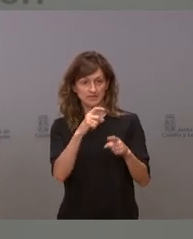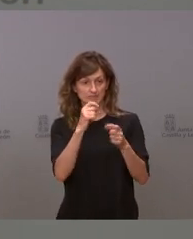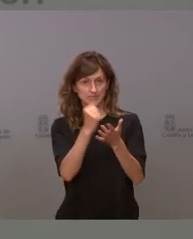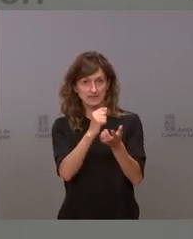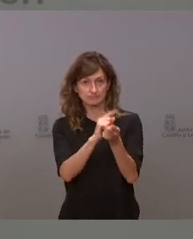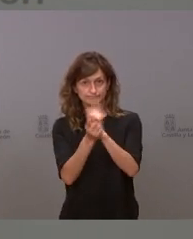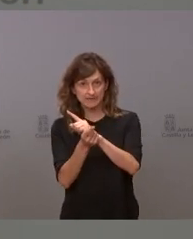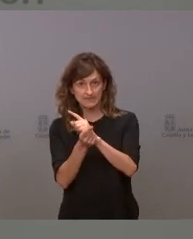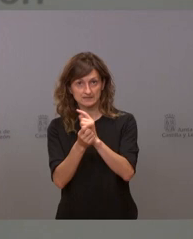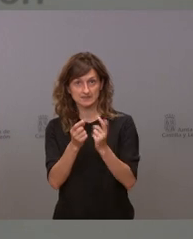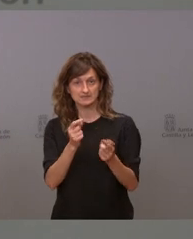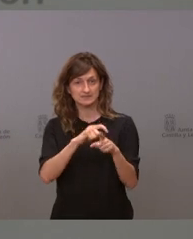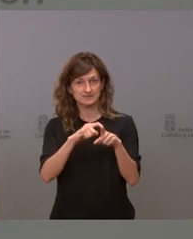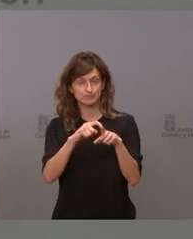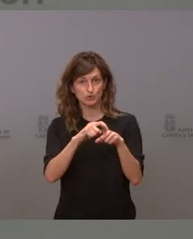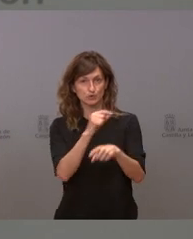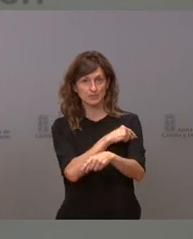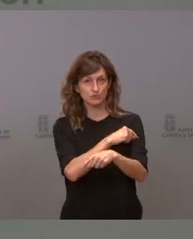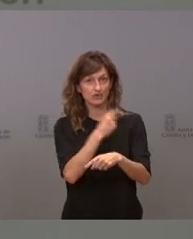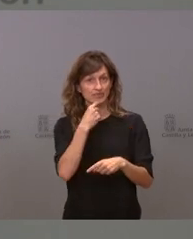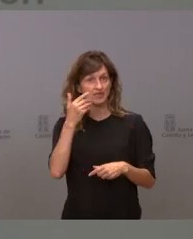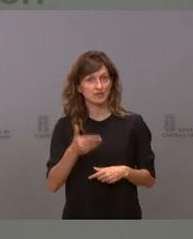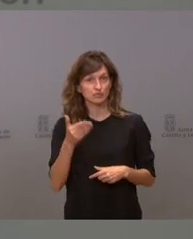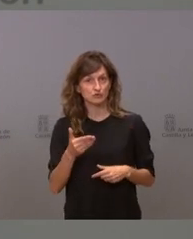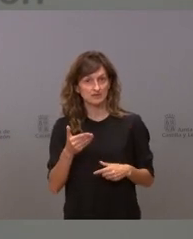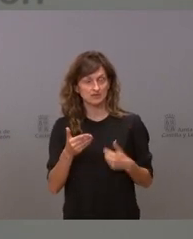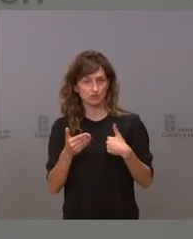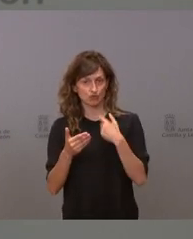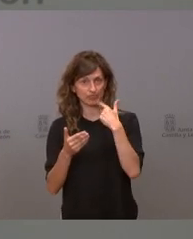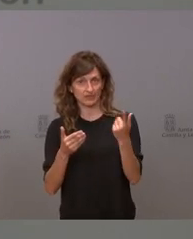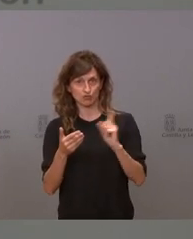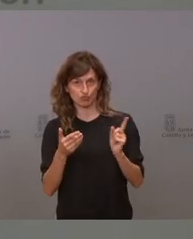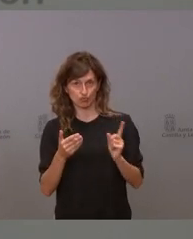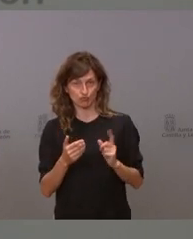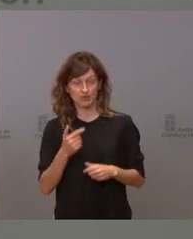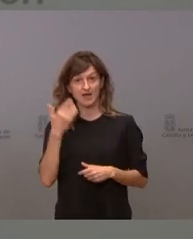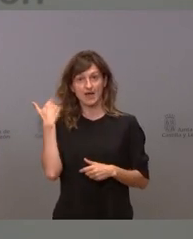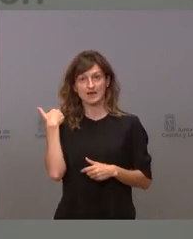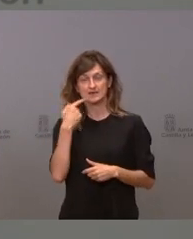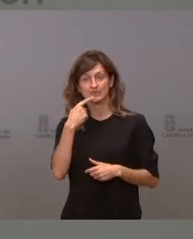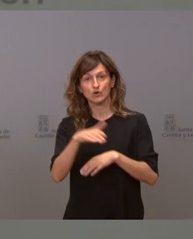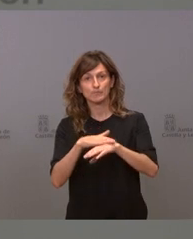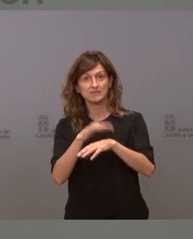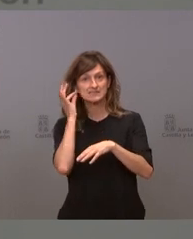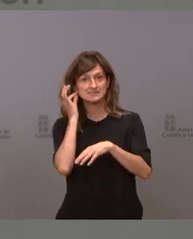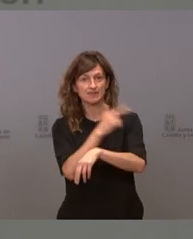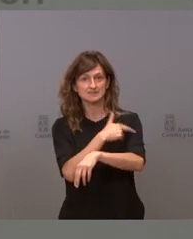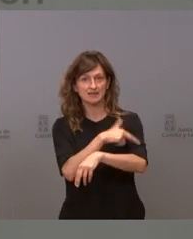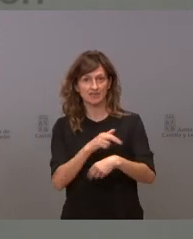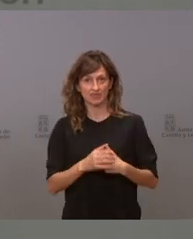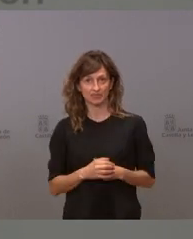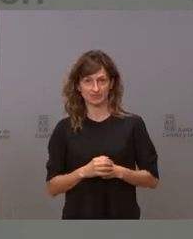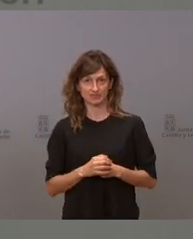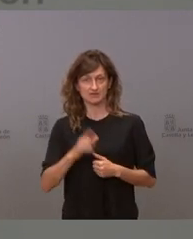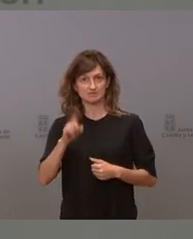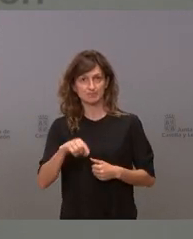demostrando que es importante no lo digo yo lo dijo ayer la propia ministra de sanidad lo dice